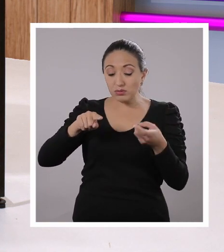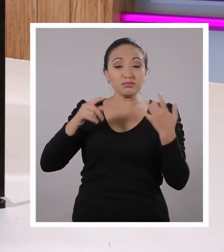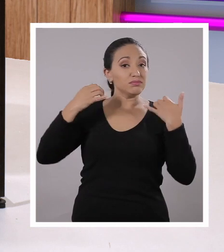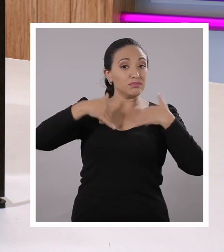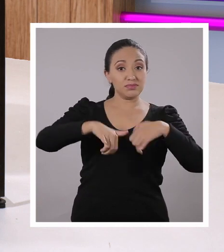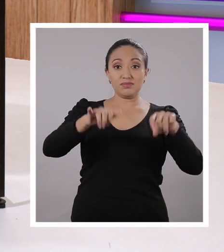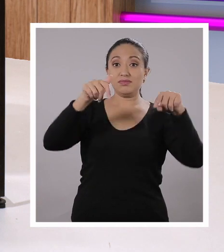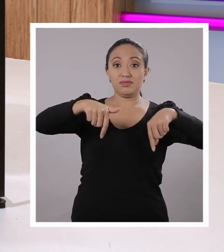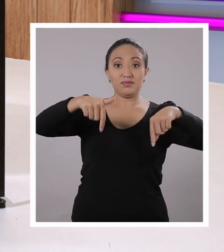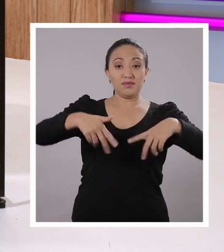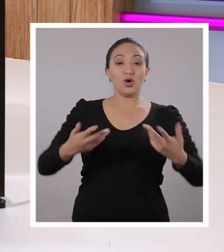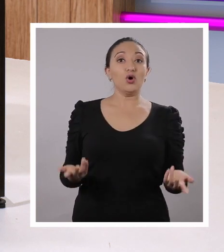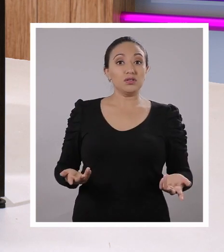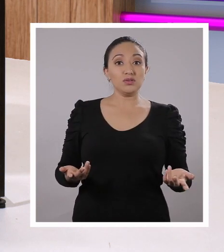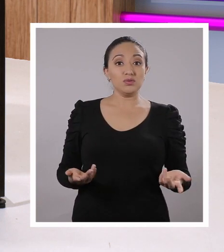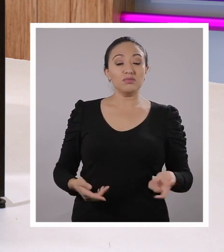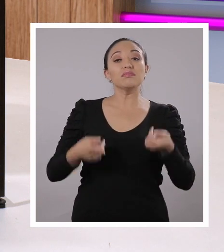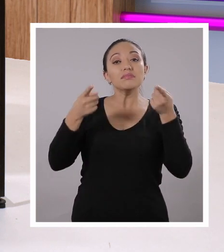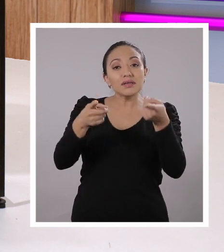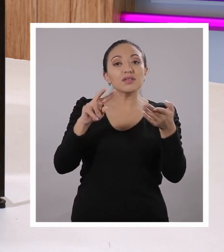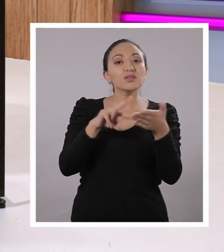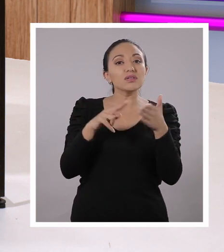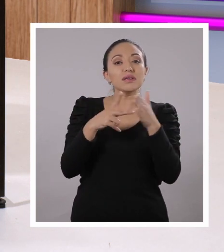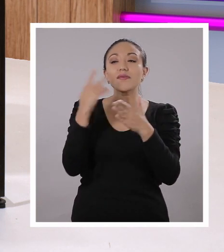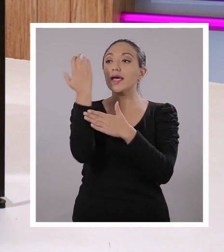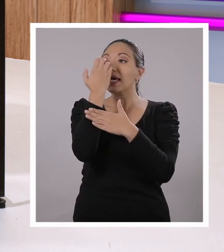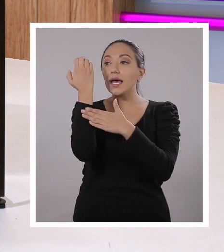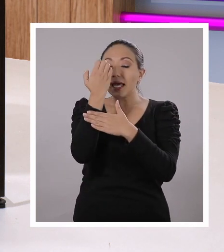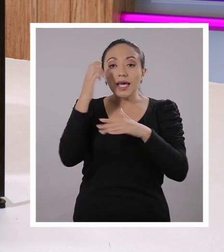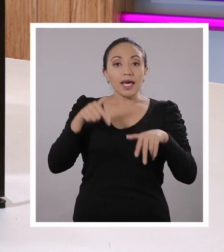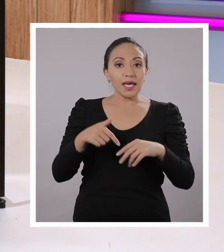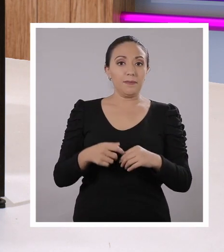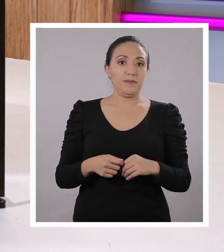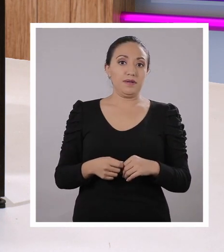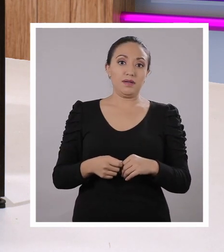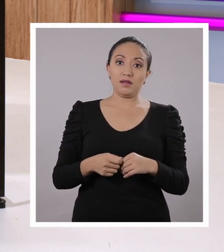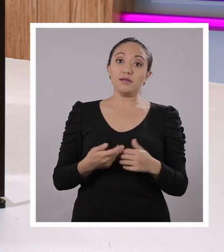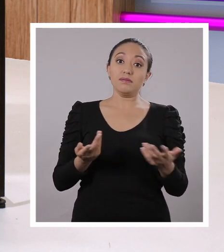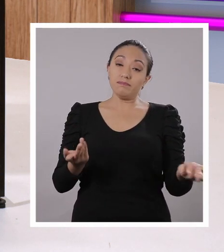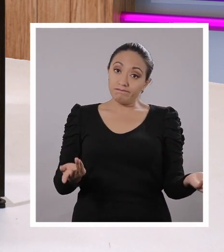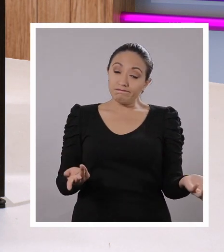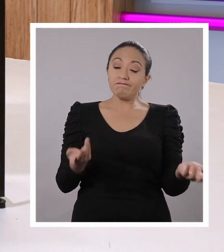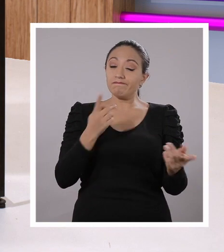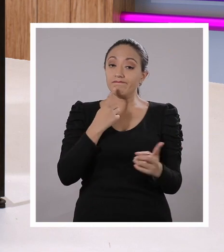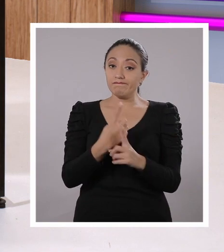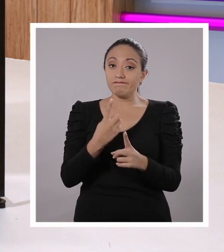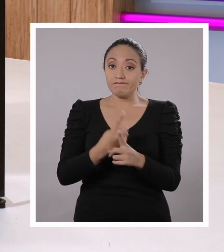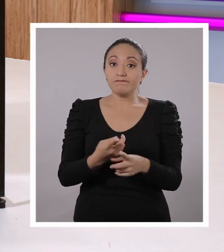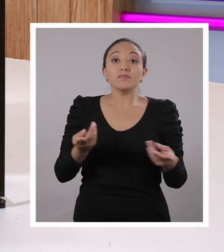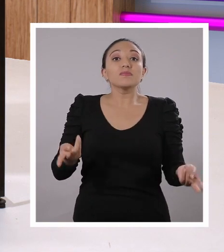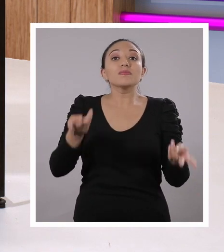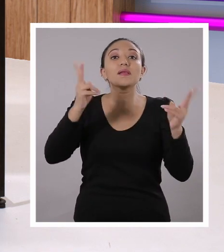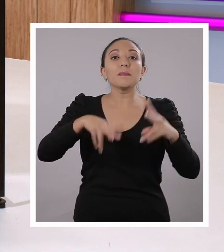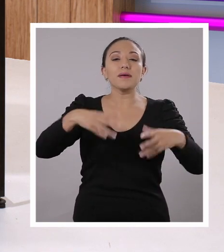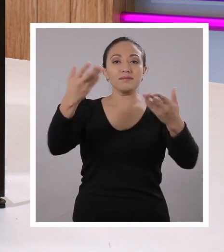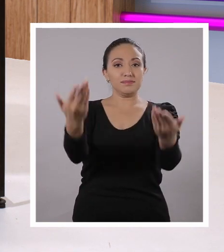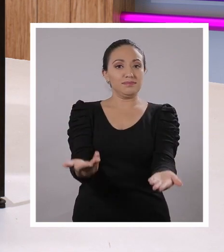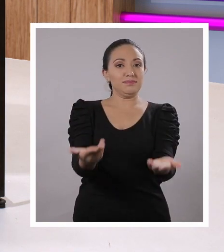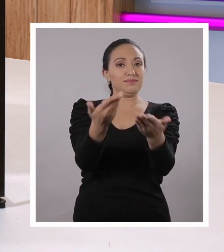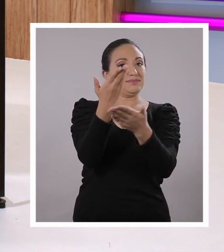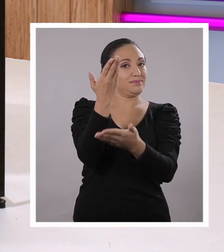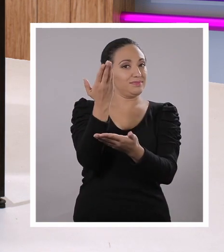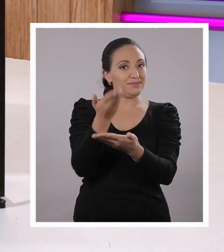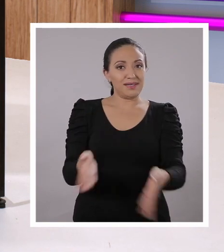presente entre nosotros y que tenemos un kit de emergencia que tenemos que utilizar. Finalmente, Santi, hemos